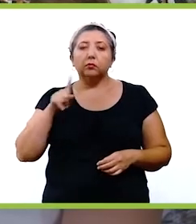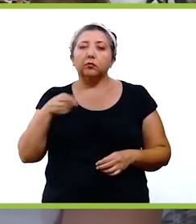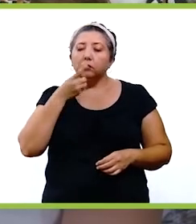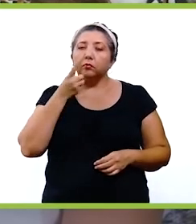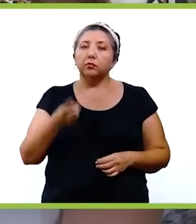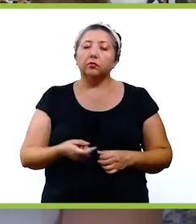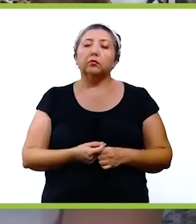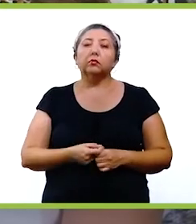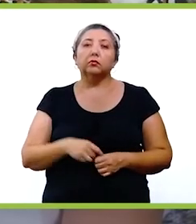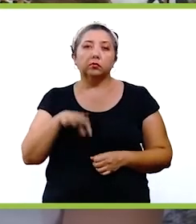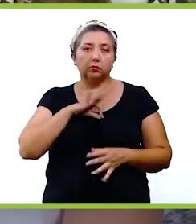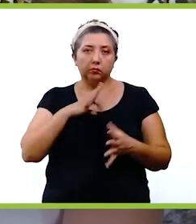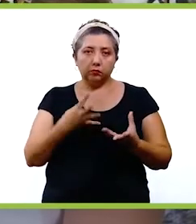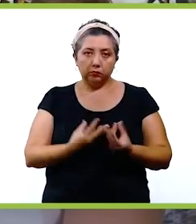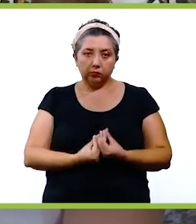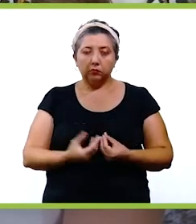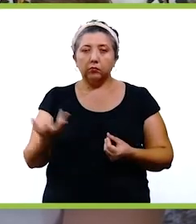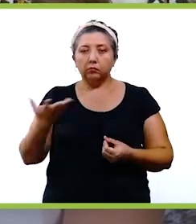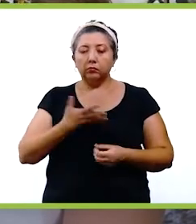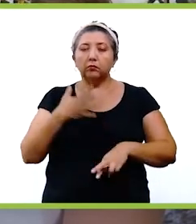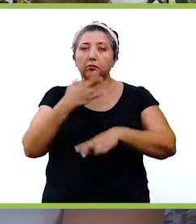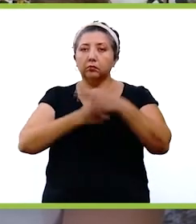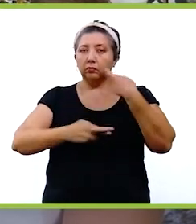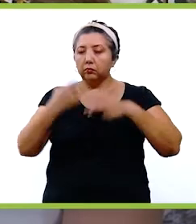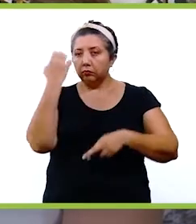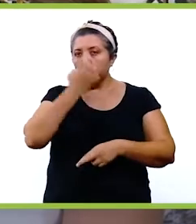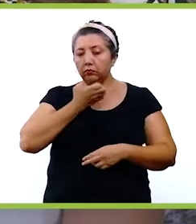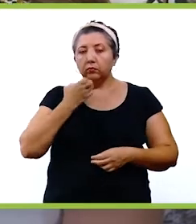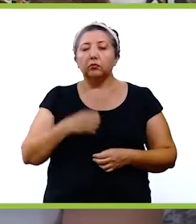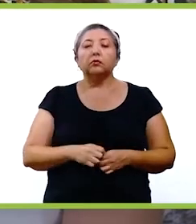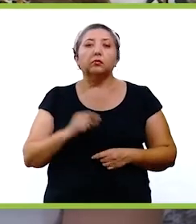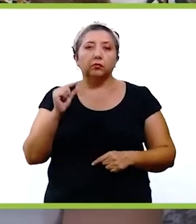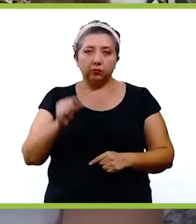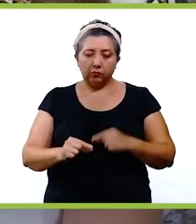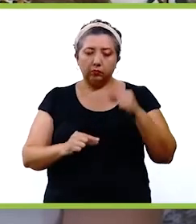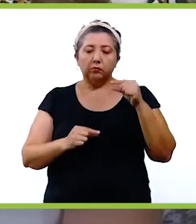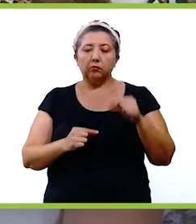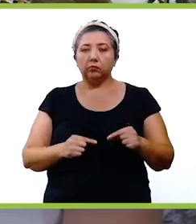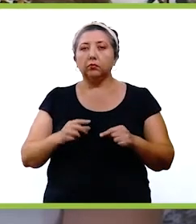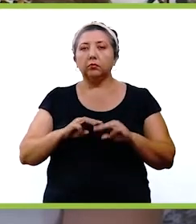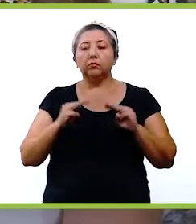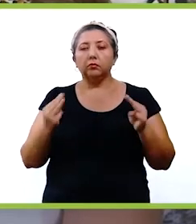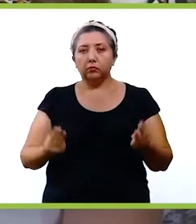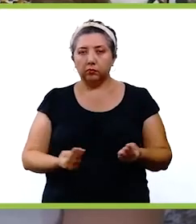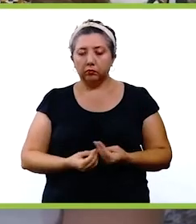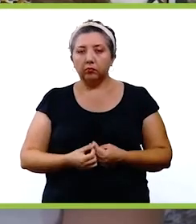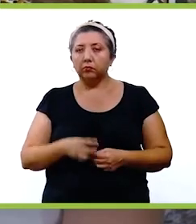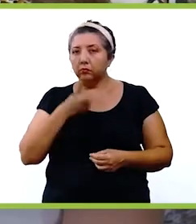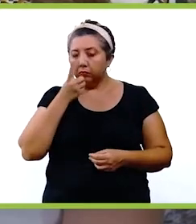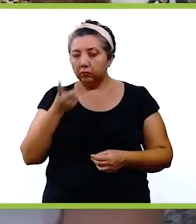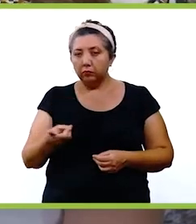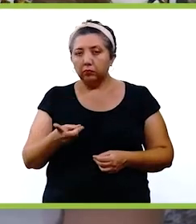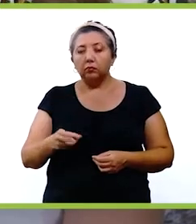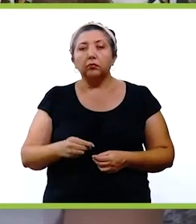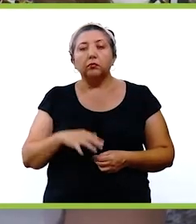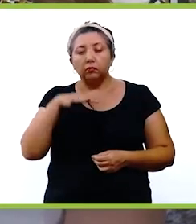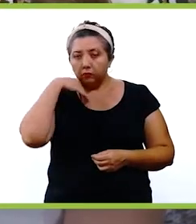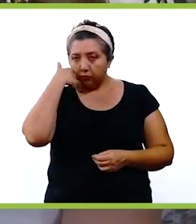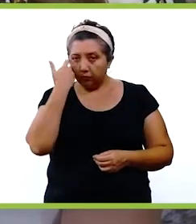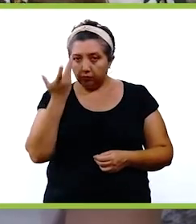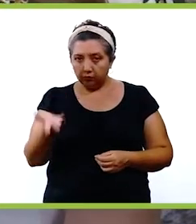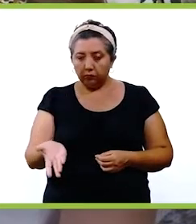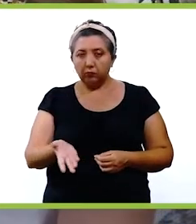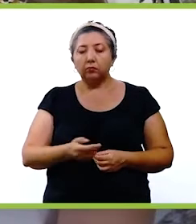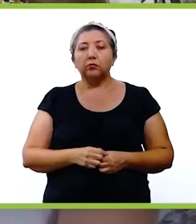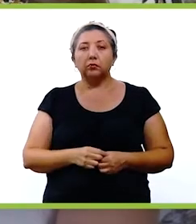responsables, podemos tener un regreso a clases que se vaya dando poco a poco, de manera escalonada, de manera voluntaria y